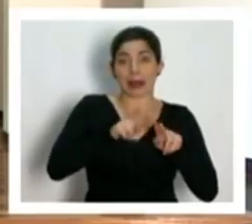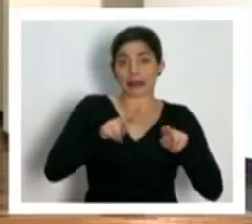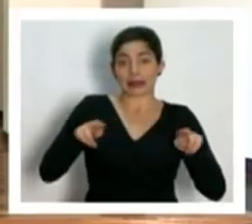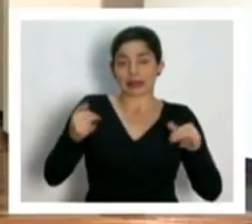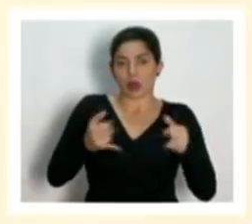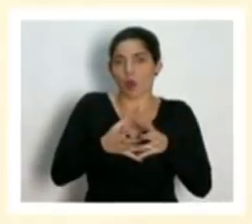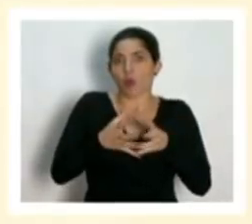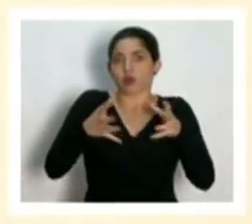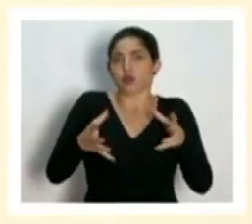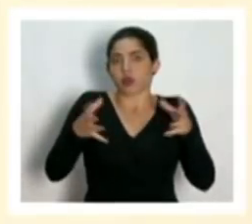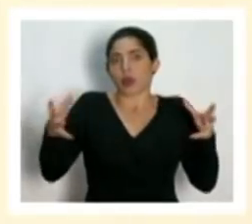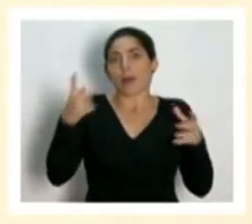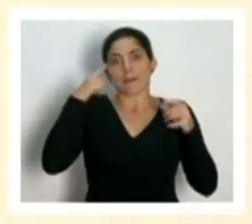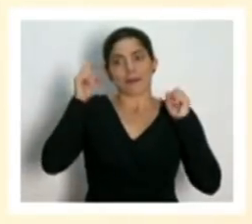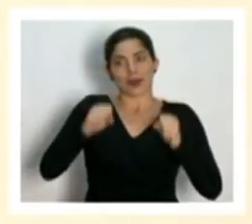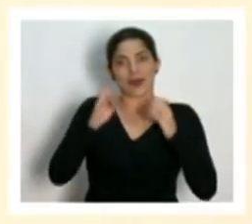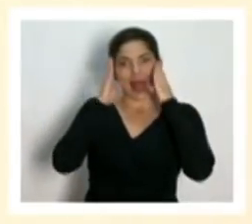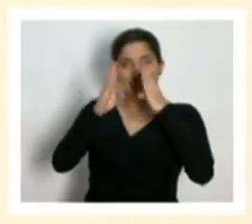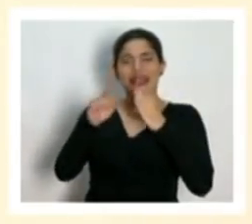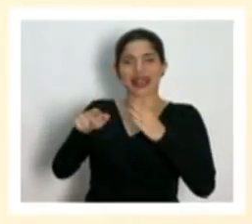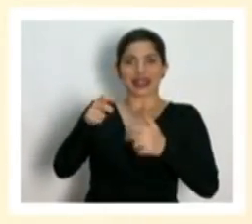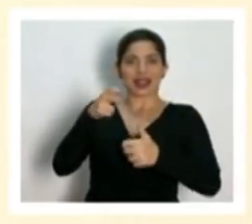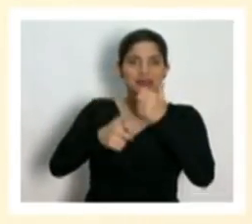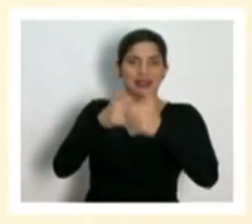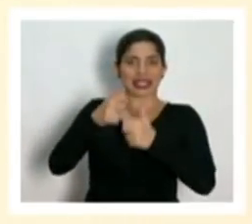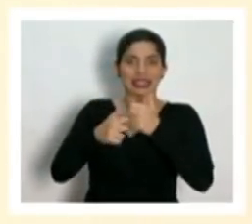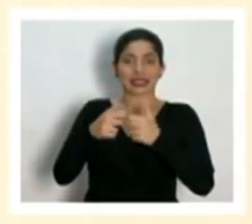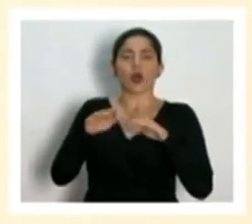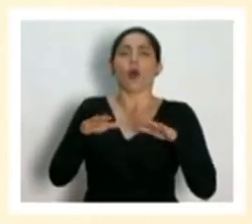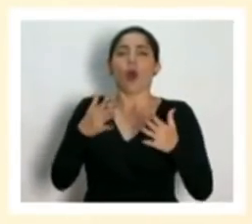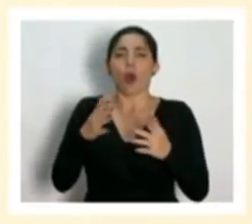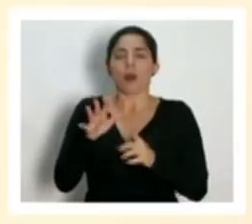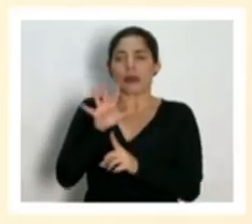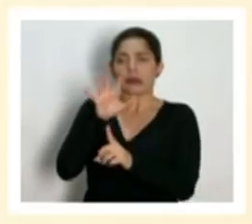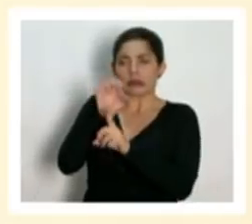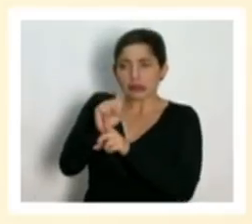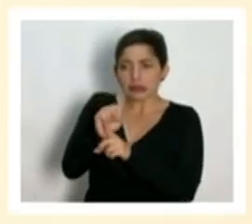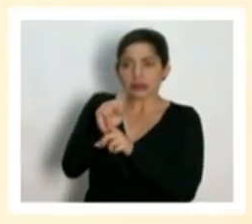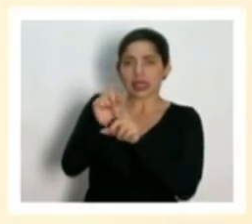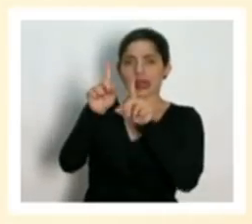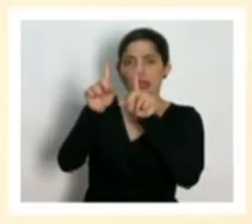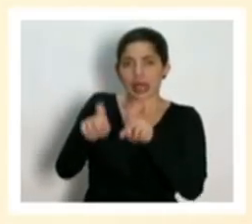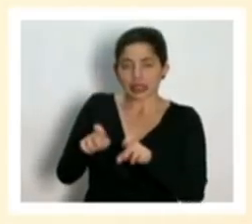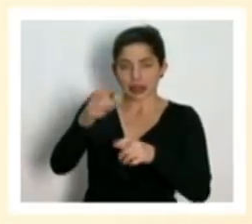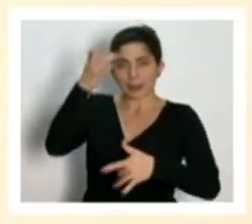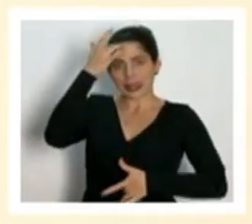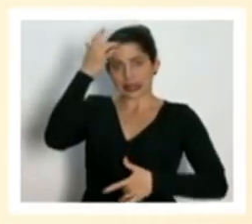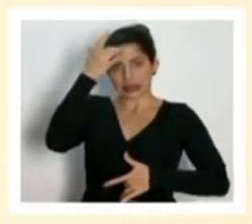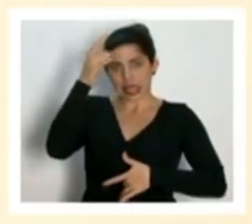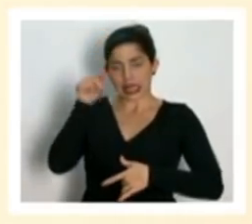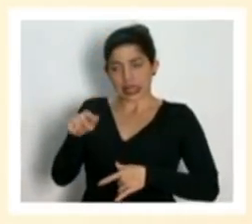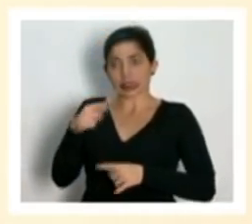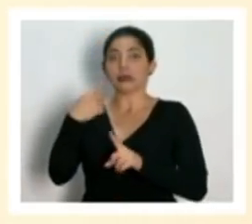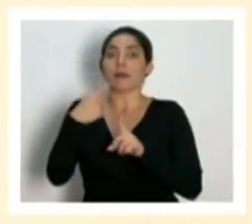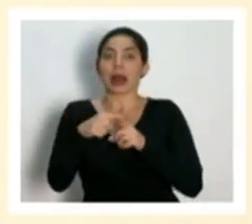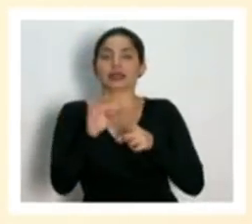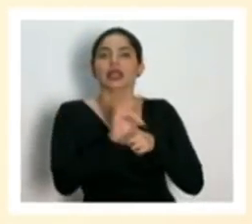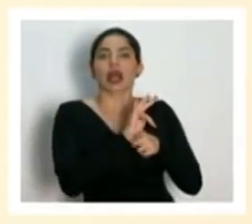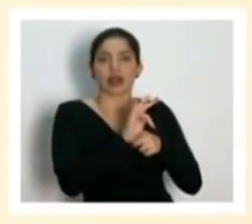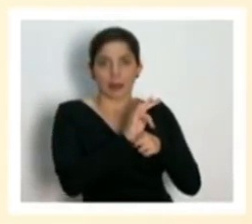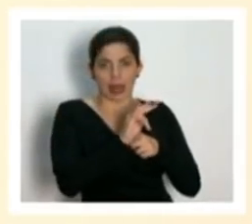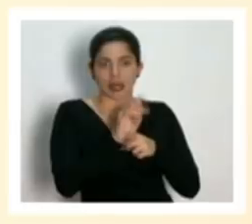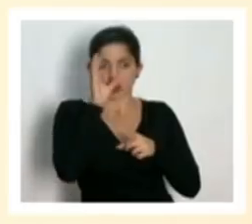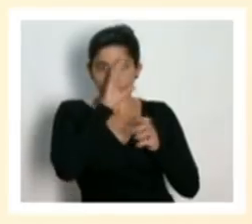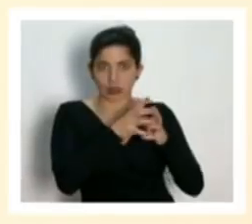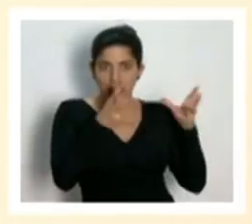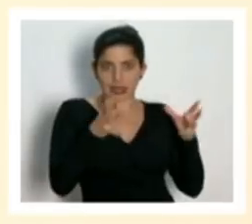esta crisis eso es en la detección y el diagnóstico de pacientes y en el tratamiento de los mismos